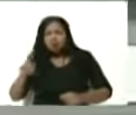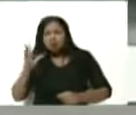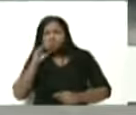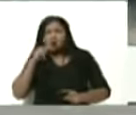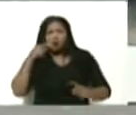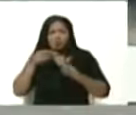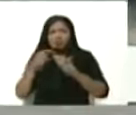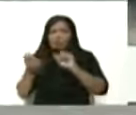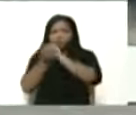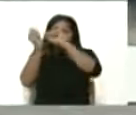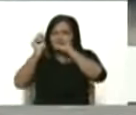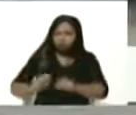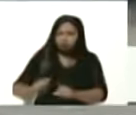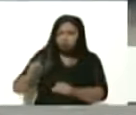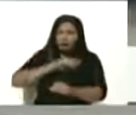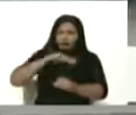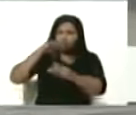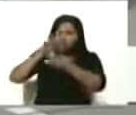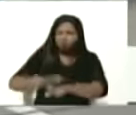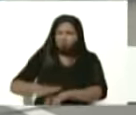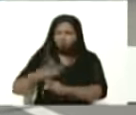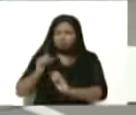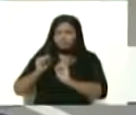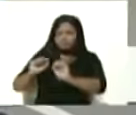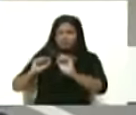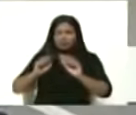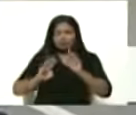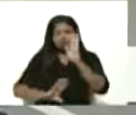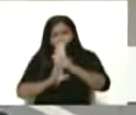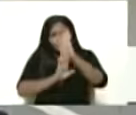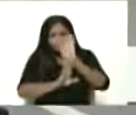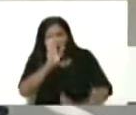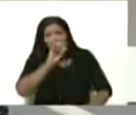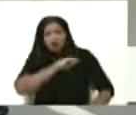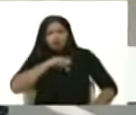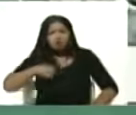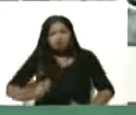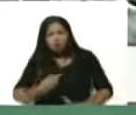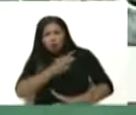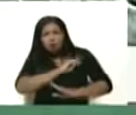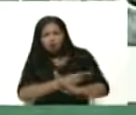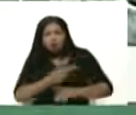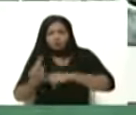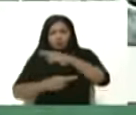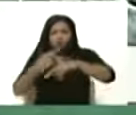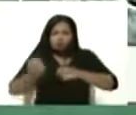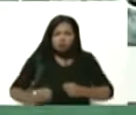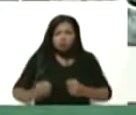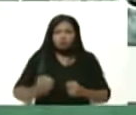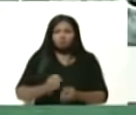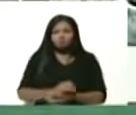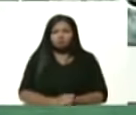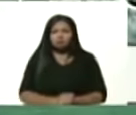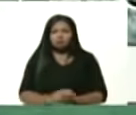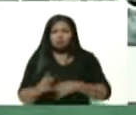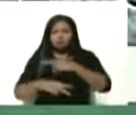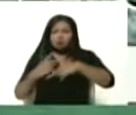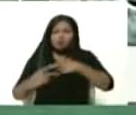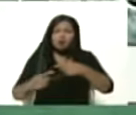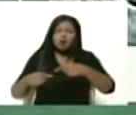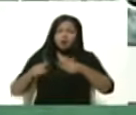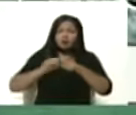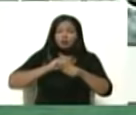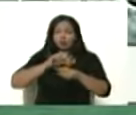oligarquía ni imperialismo que impida el desarrollo de las fuerzas productivas de nuestro pueblo